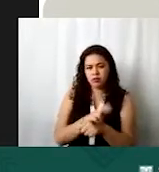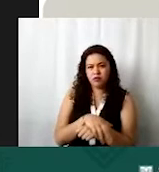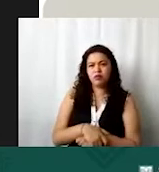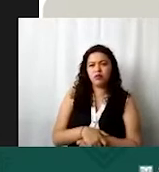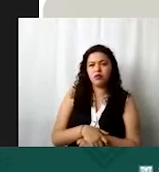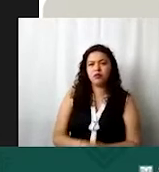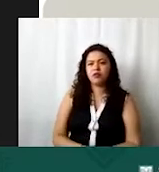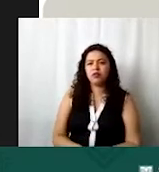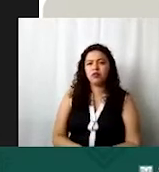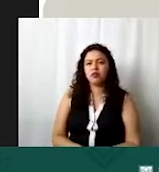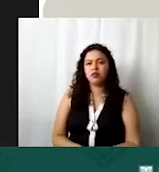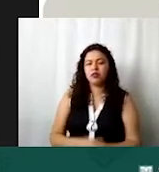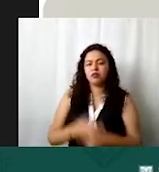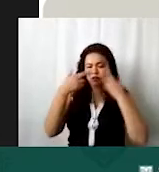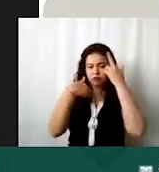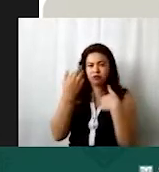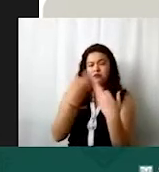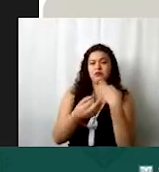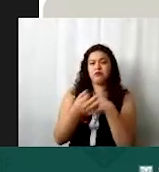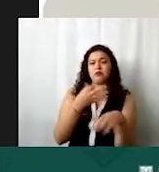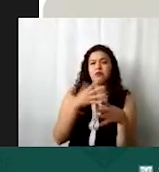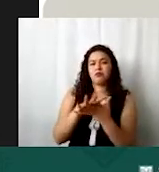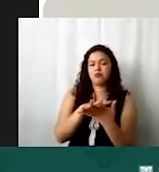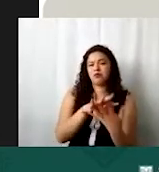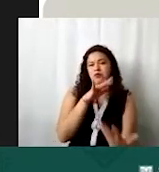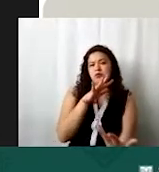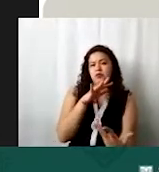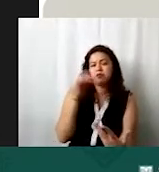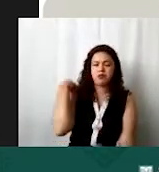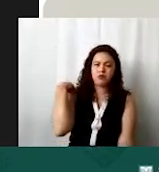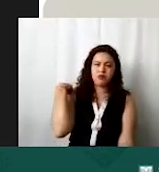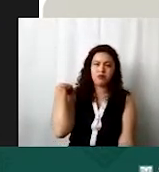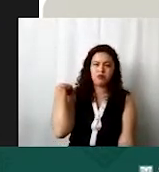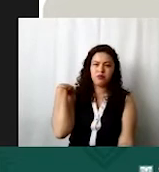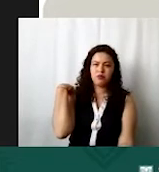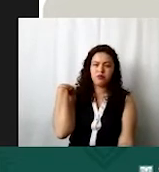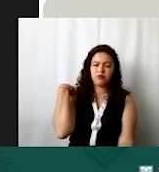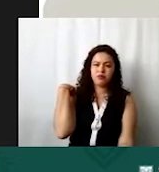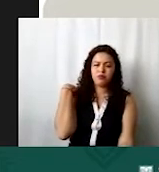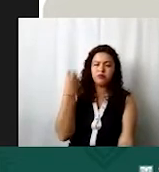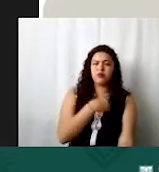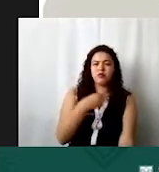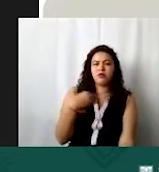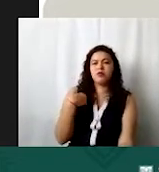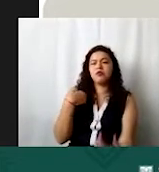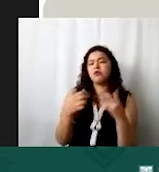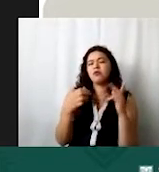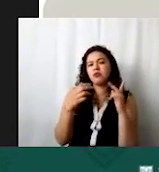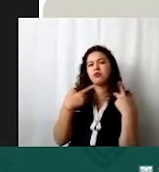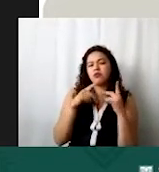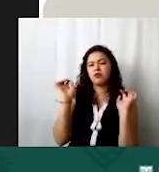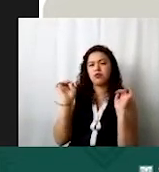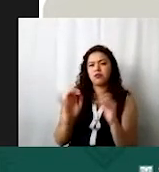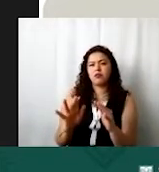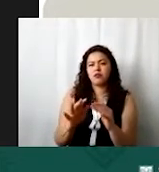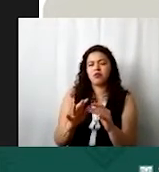verifica si hay totalidad o mayoría de los miembros asistentes el orden